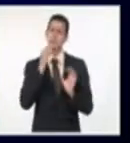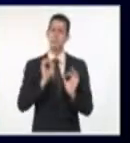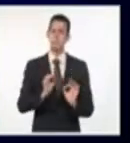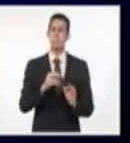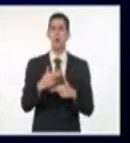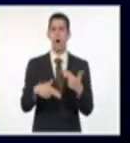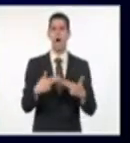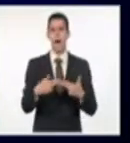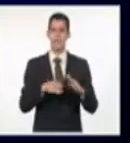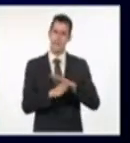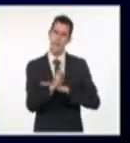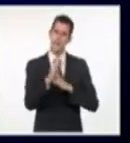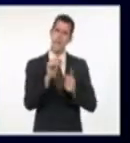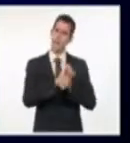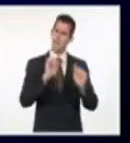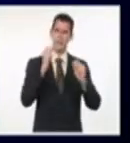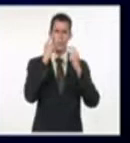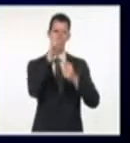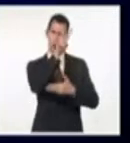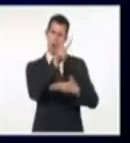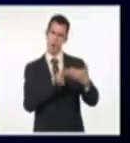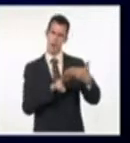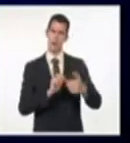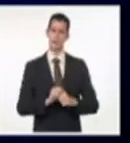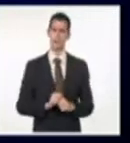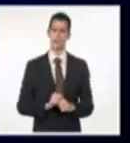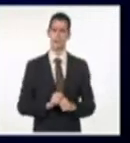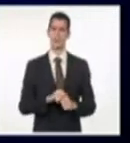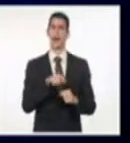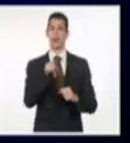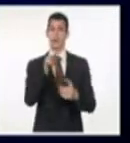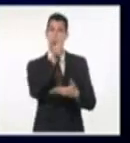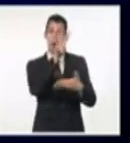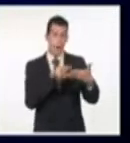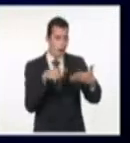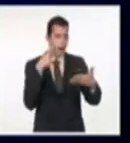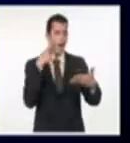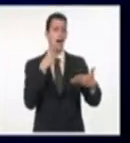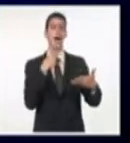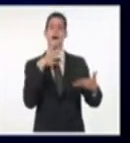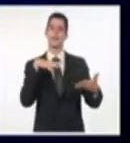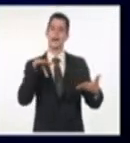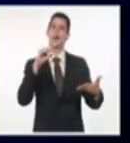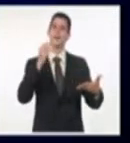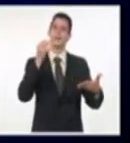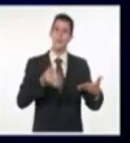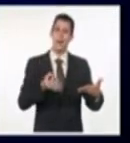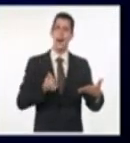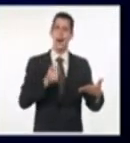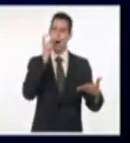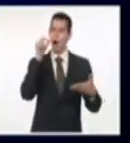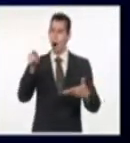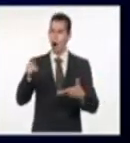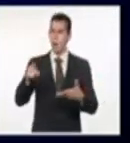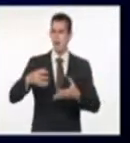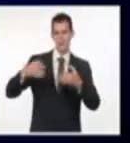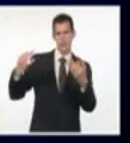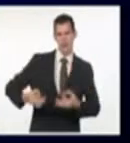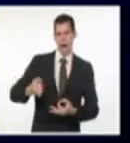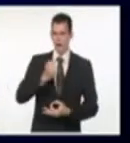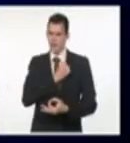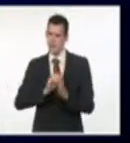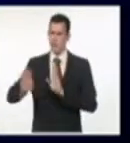documento. Financiamiento ofrecido para organizar campaña en favor de Otero Alcántara, marzo de 2020. Les regalo un segundo